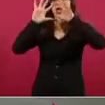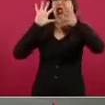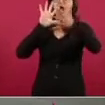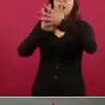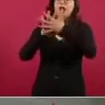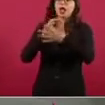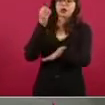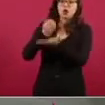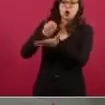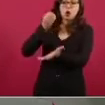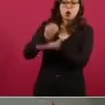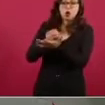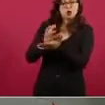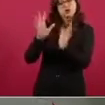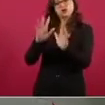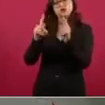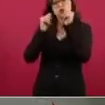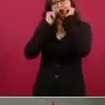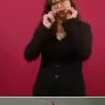de ser prisión.